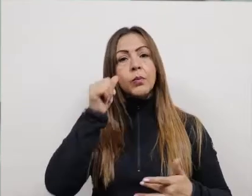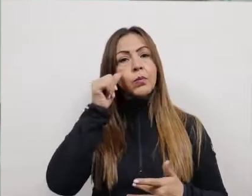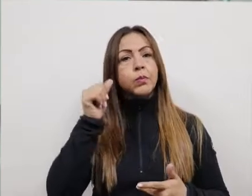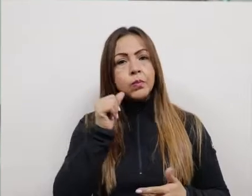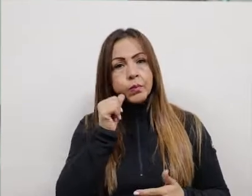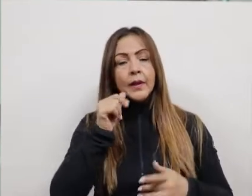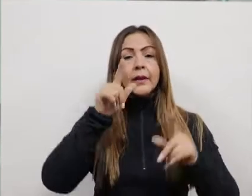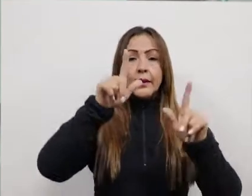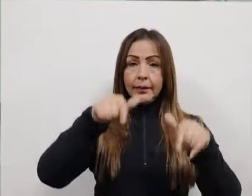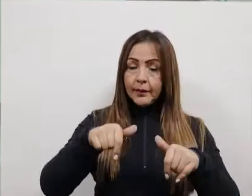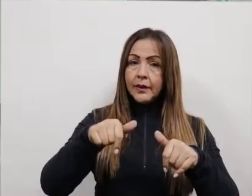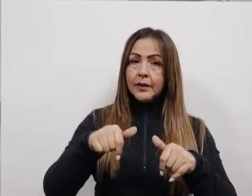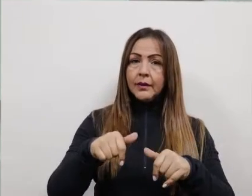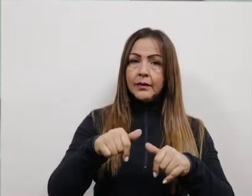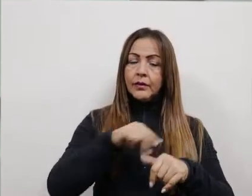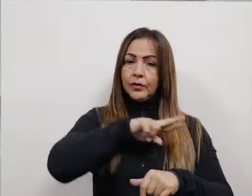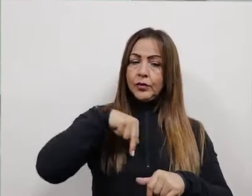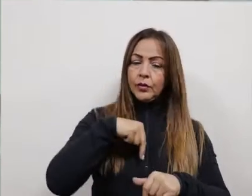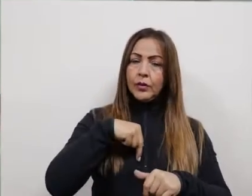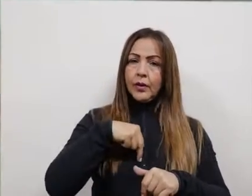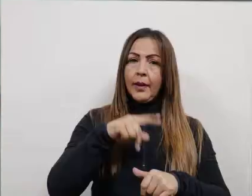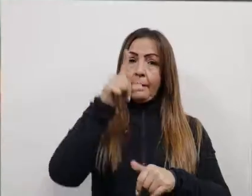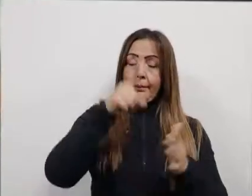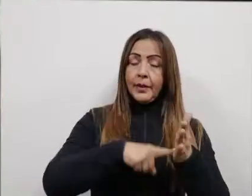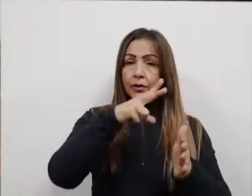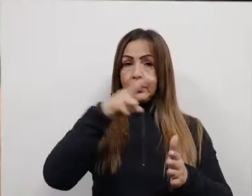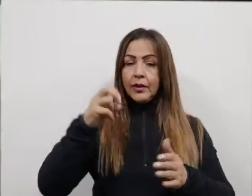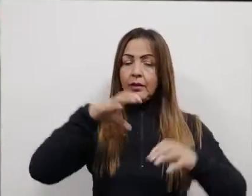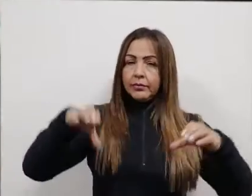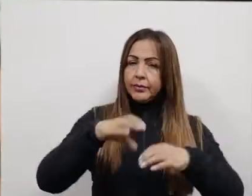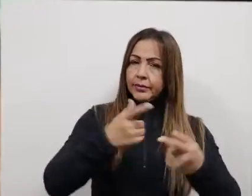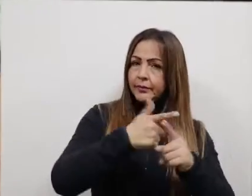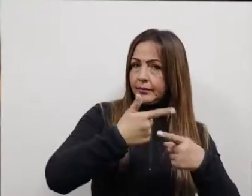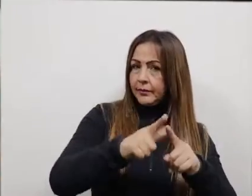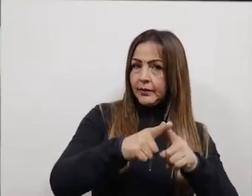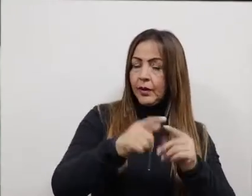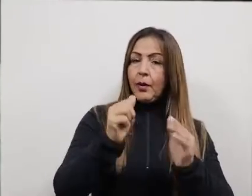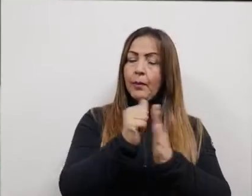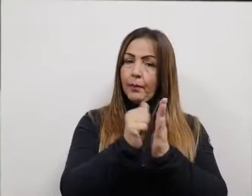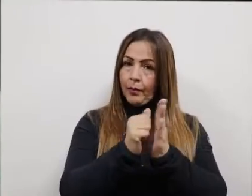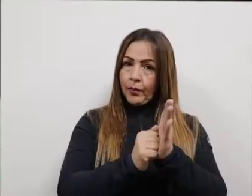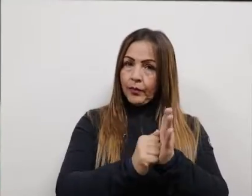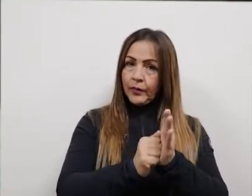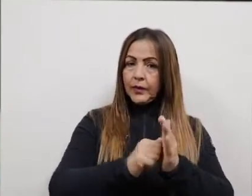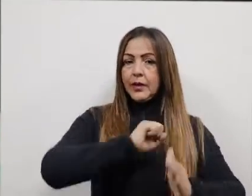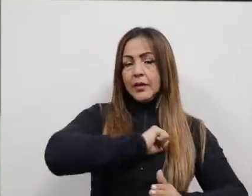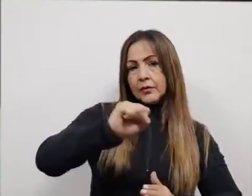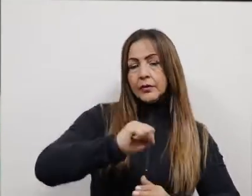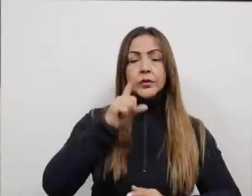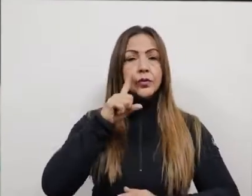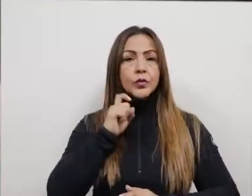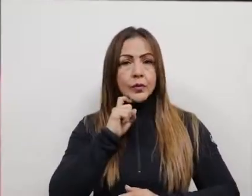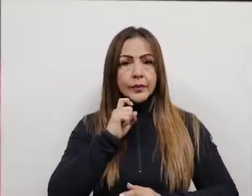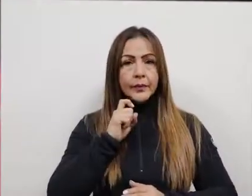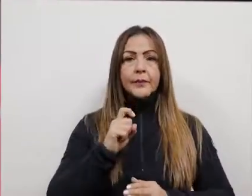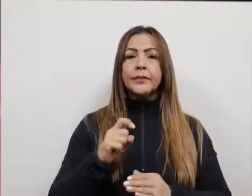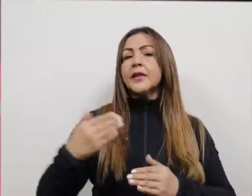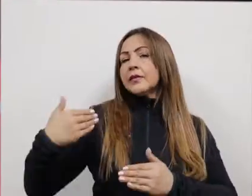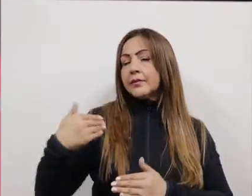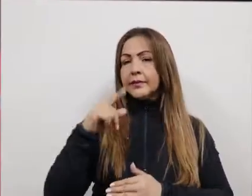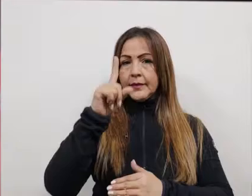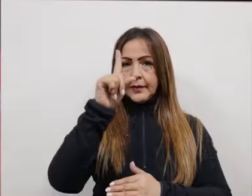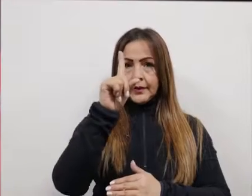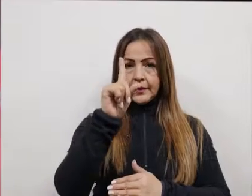Finalmente, se realizaron más de 1.200 actividades en promoción y prevención con enfoque de derechos sexuales y reproductivos,